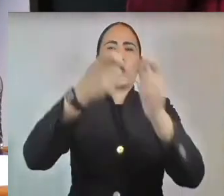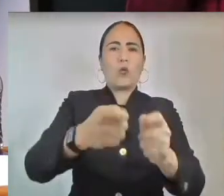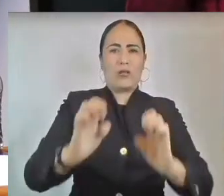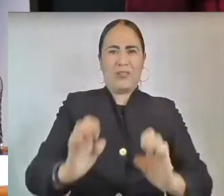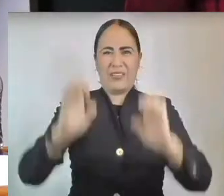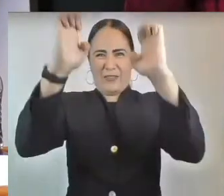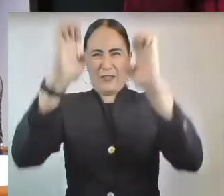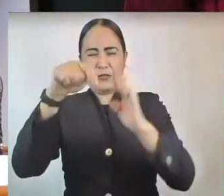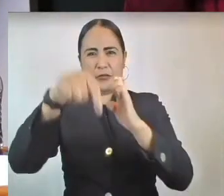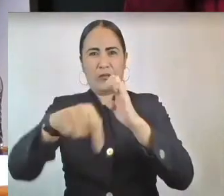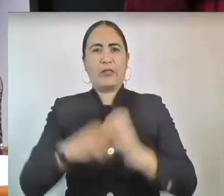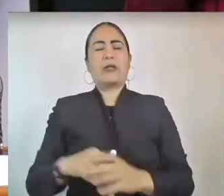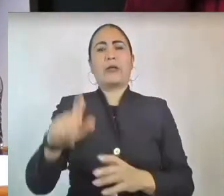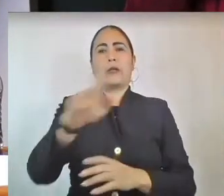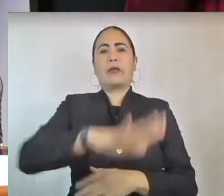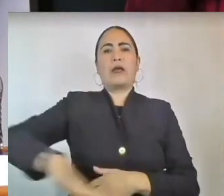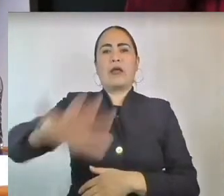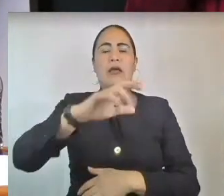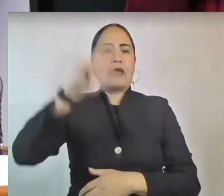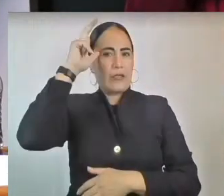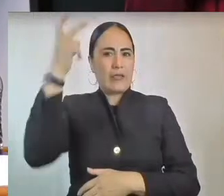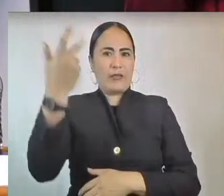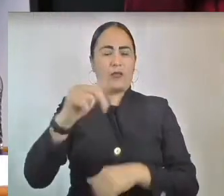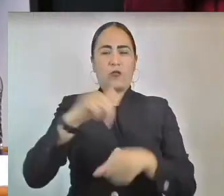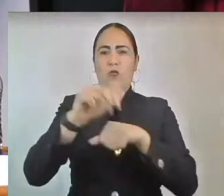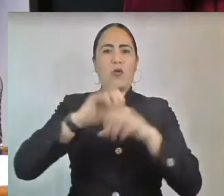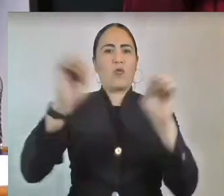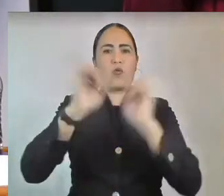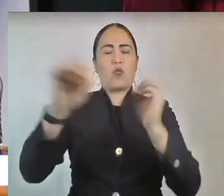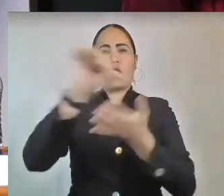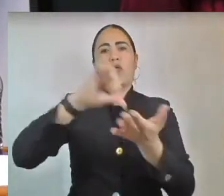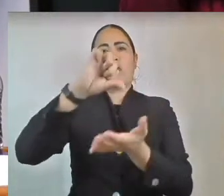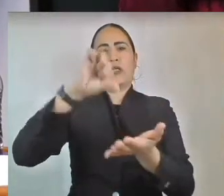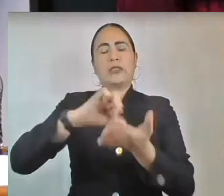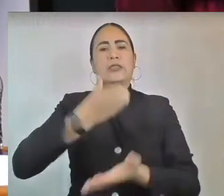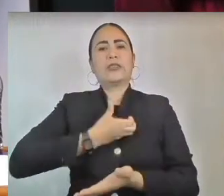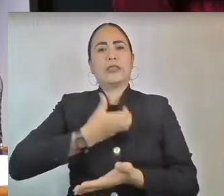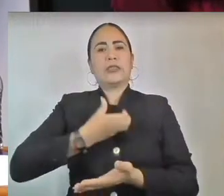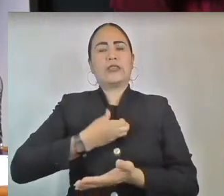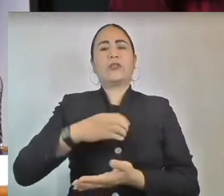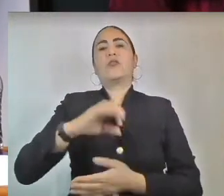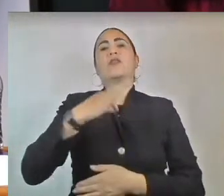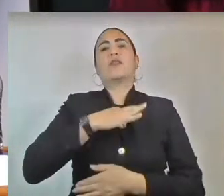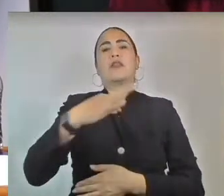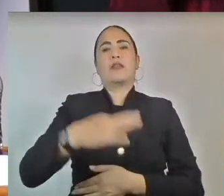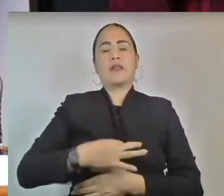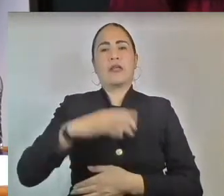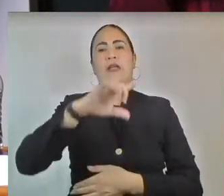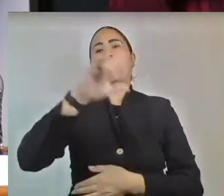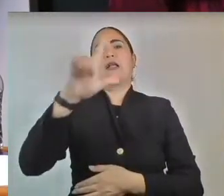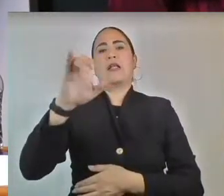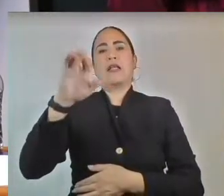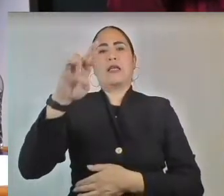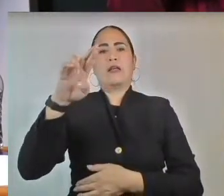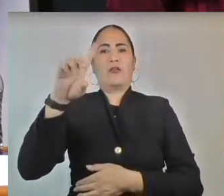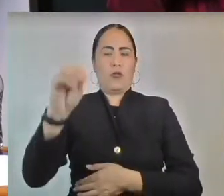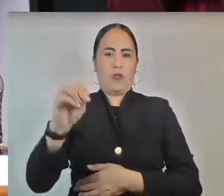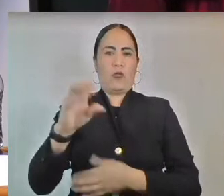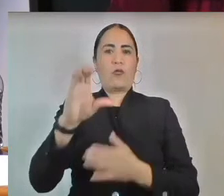ubicado en Plaza Hidalgo Sin Número, Colonia Centro, Toluca de Lerdo, Estado de México, código postal 50 mil.